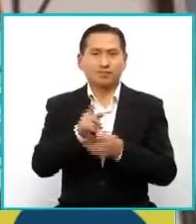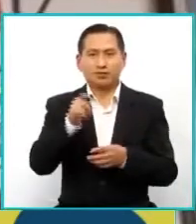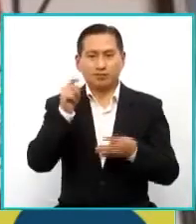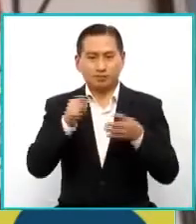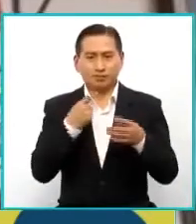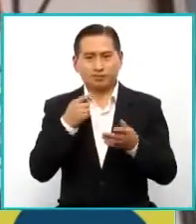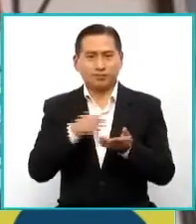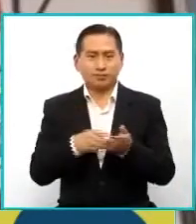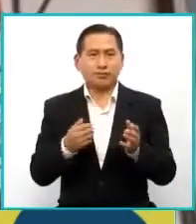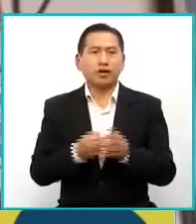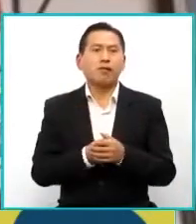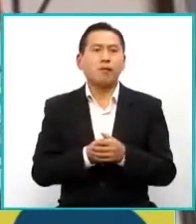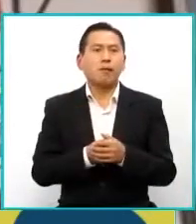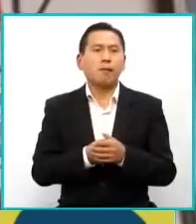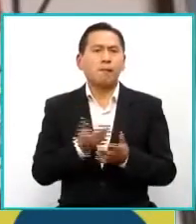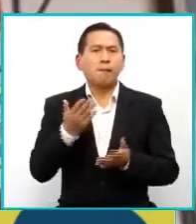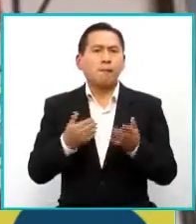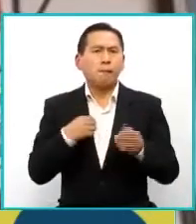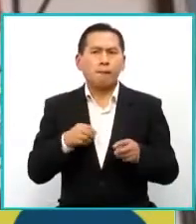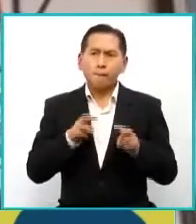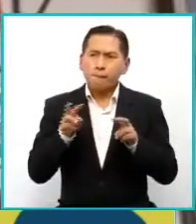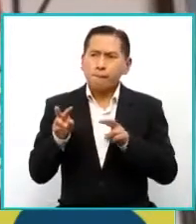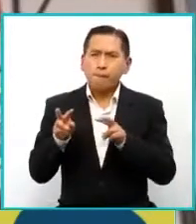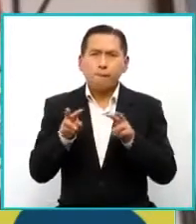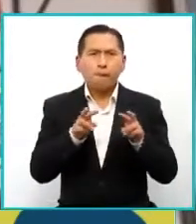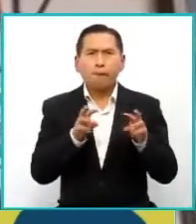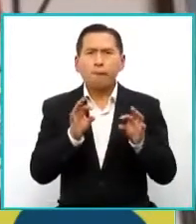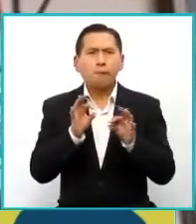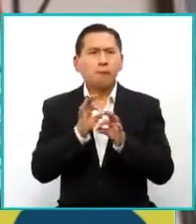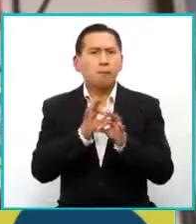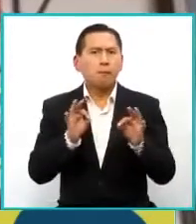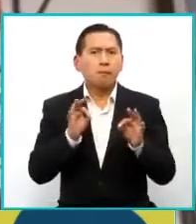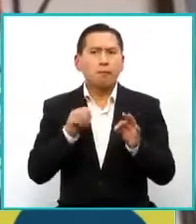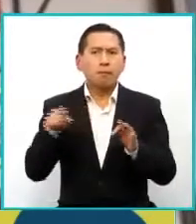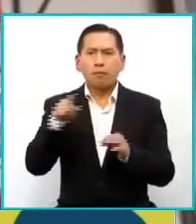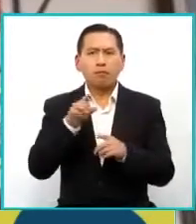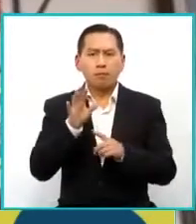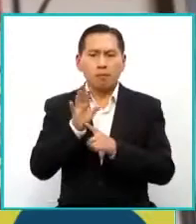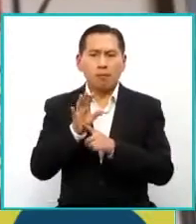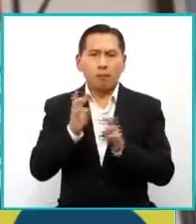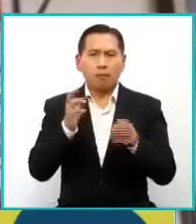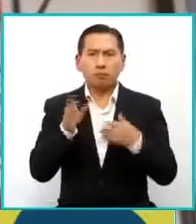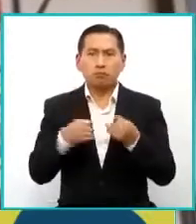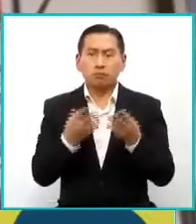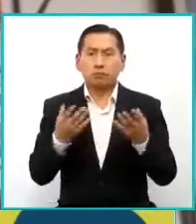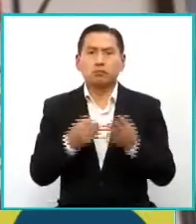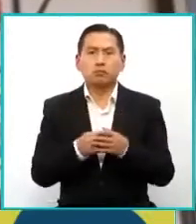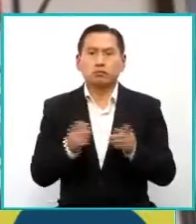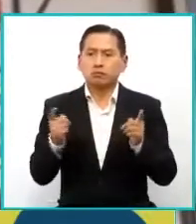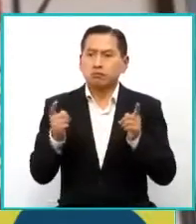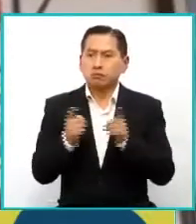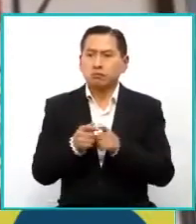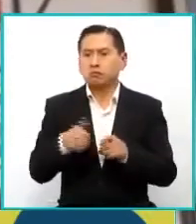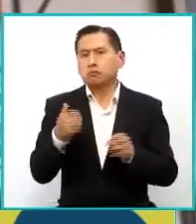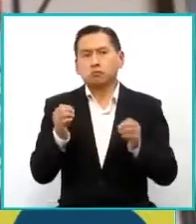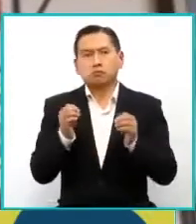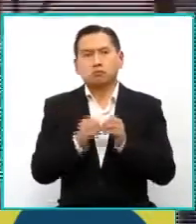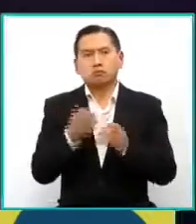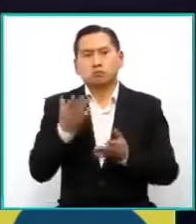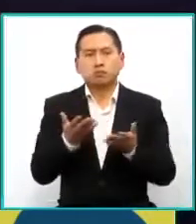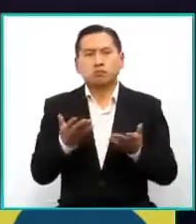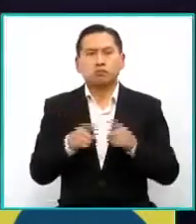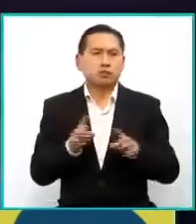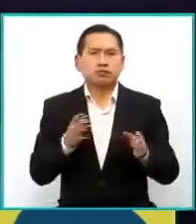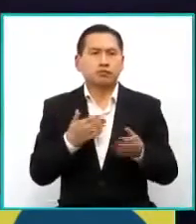nombrando, por lo menos yo no he visto tantas producciones audiovisuales, tal vez cortos y otro tipo de cosas,